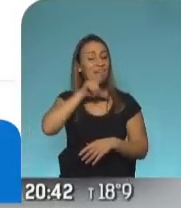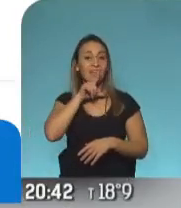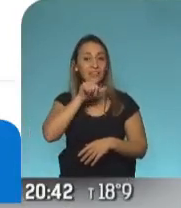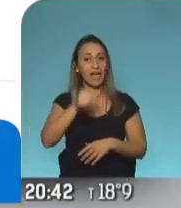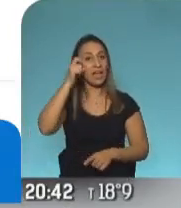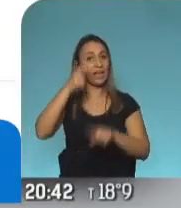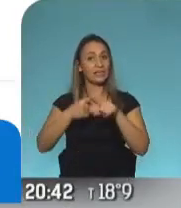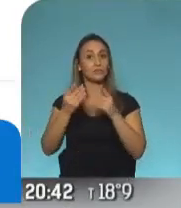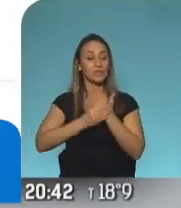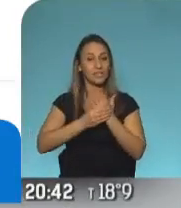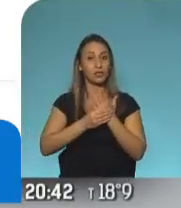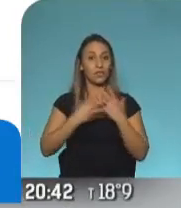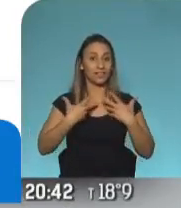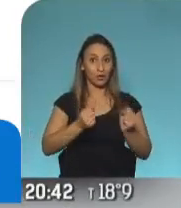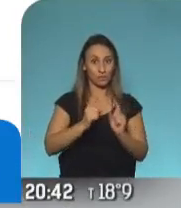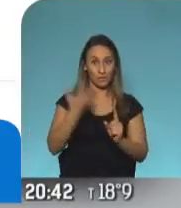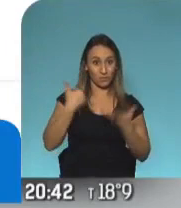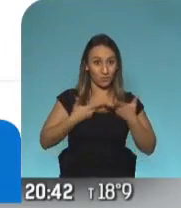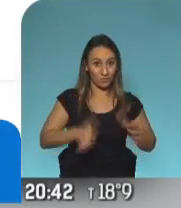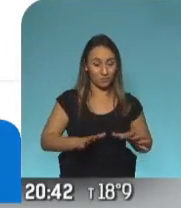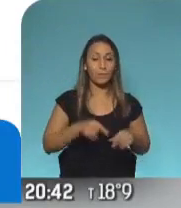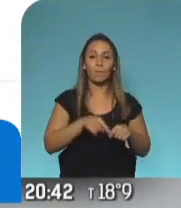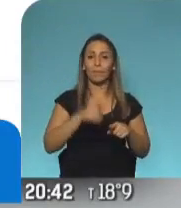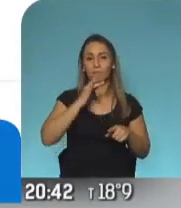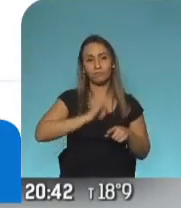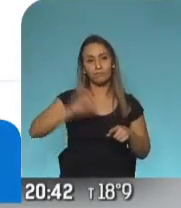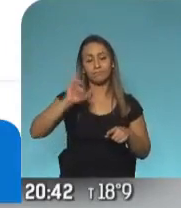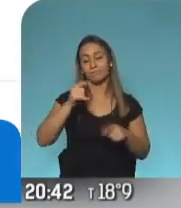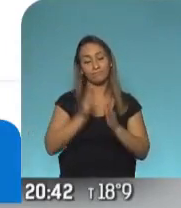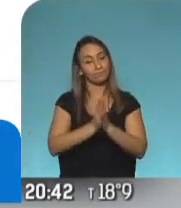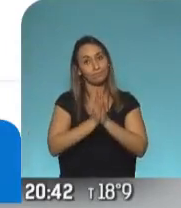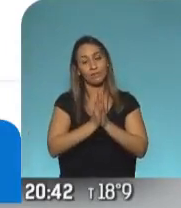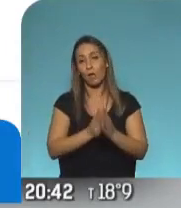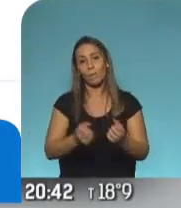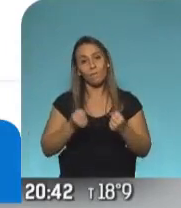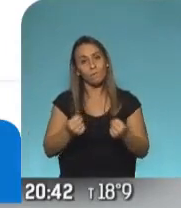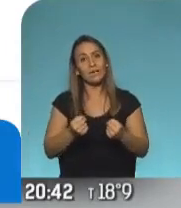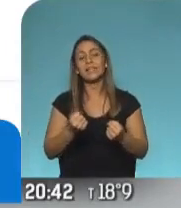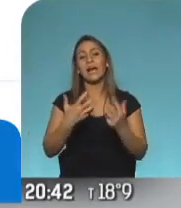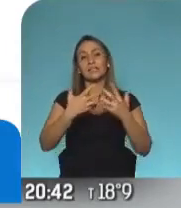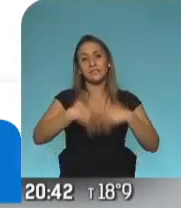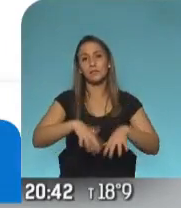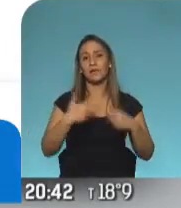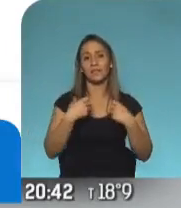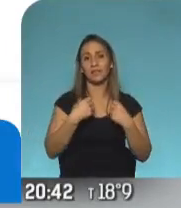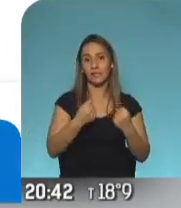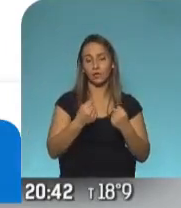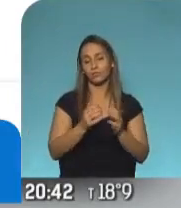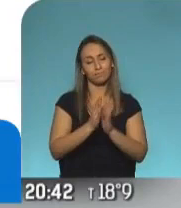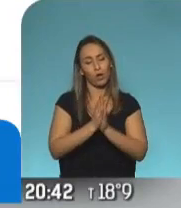salud de Bolsonaro, que mandó un mensaje donde dice, Oremos, fuerza al sistema único de salud, ciencia,